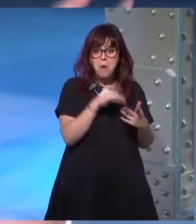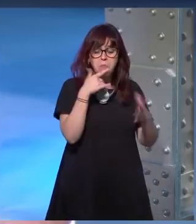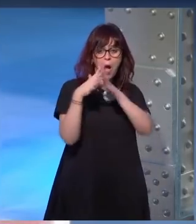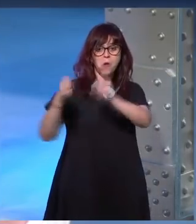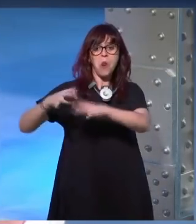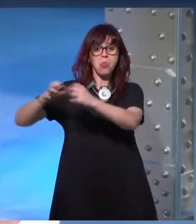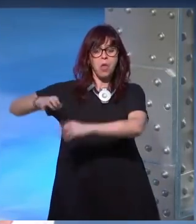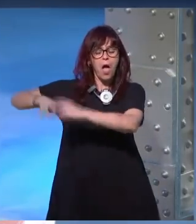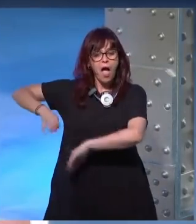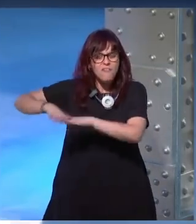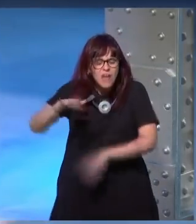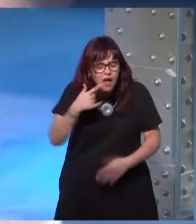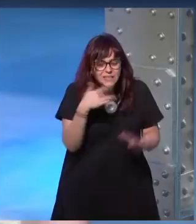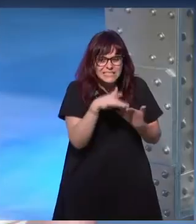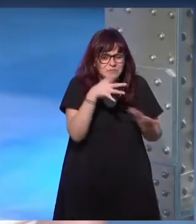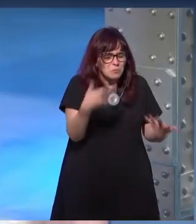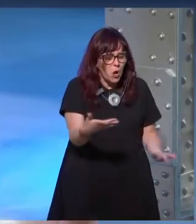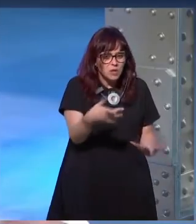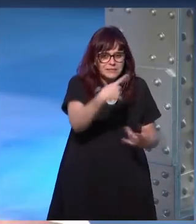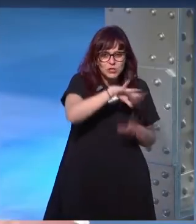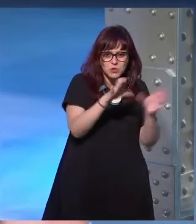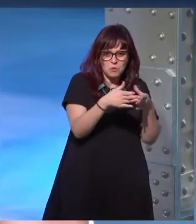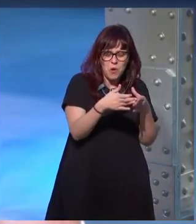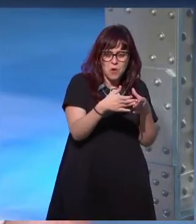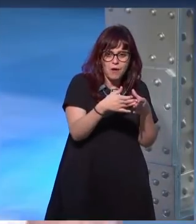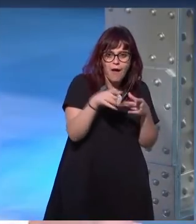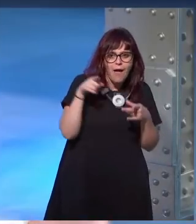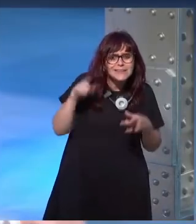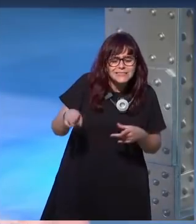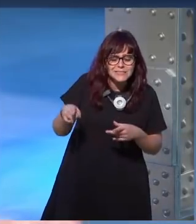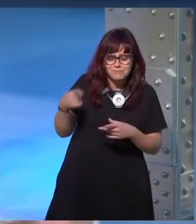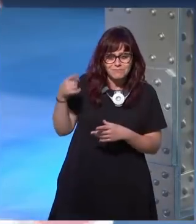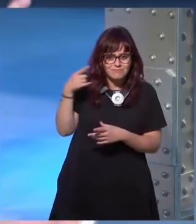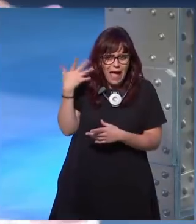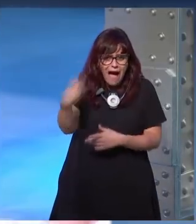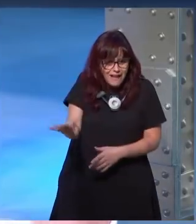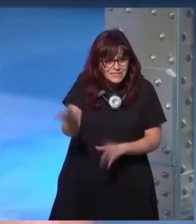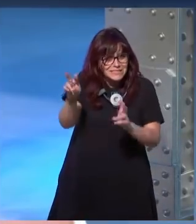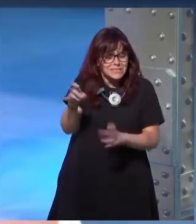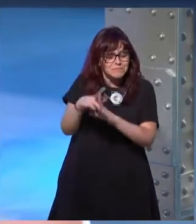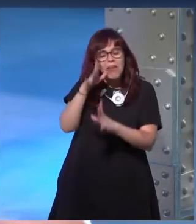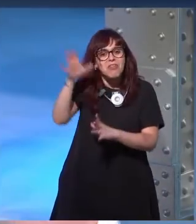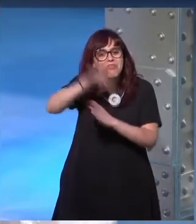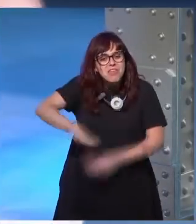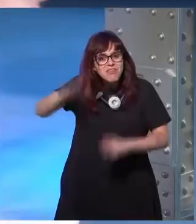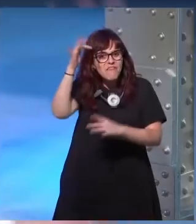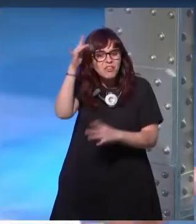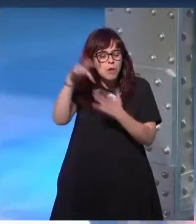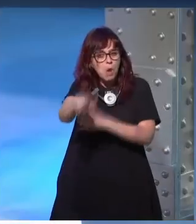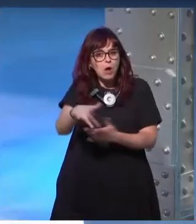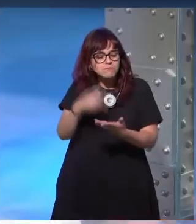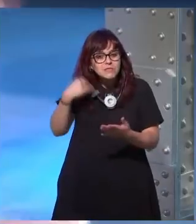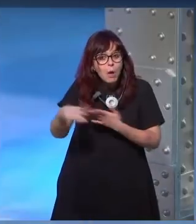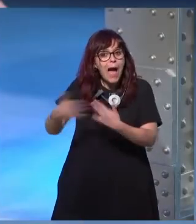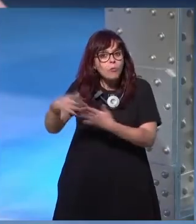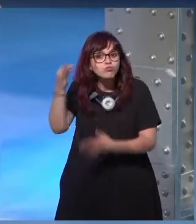acuerdo y no se daban cuenta de que estaban ante maestras de la ciencia ficción estamos viviendo una edad dorada para los autores de